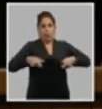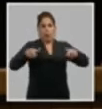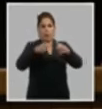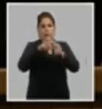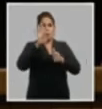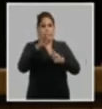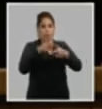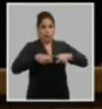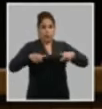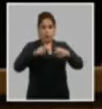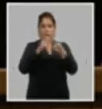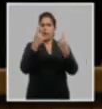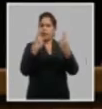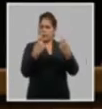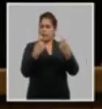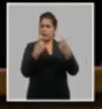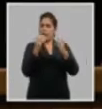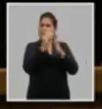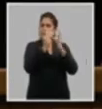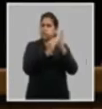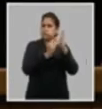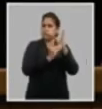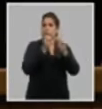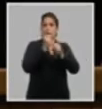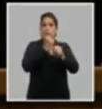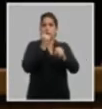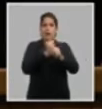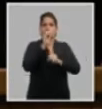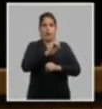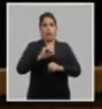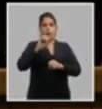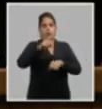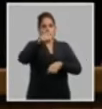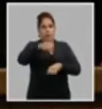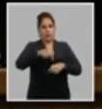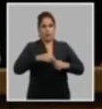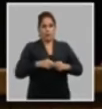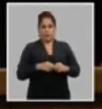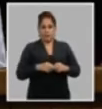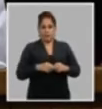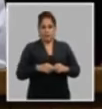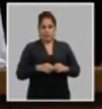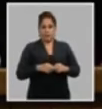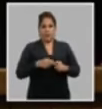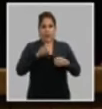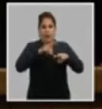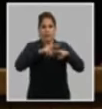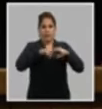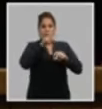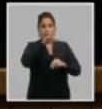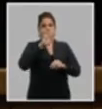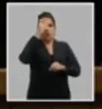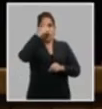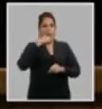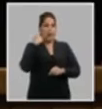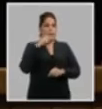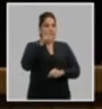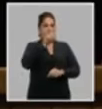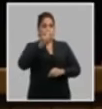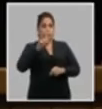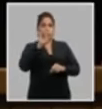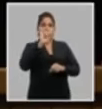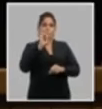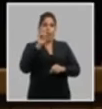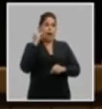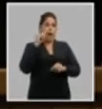congreso y las necesidades para el trabajo de la organización en la actualidad La Habana 18 de abril del 2021 año